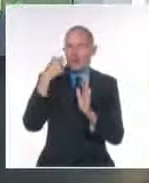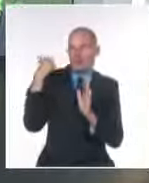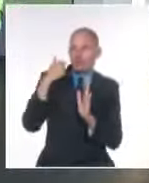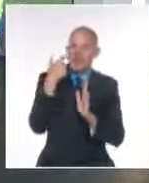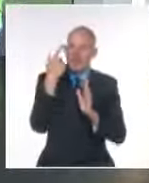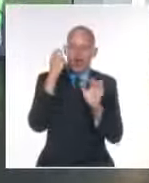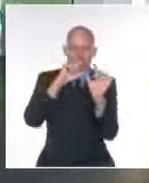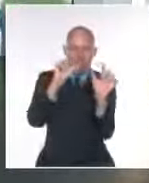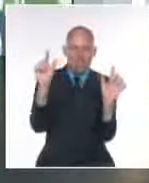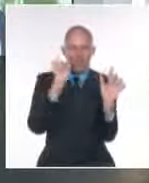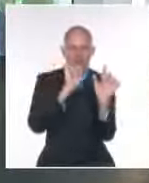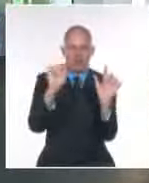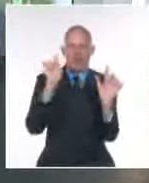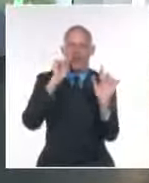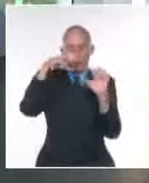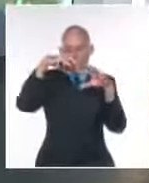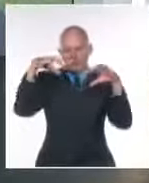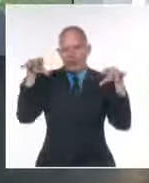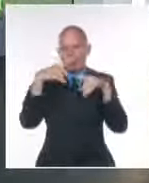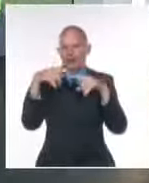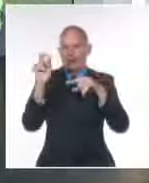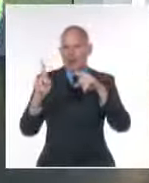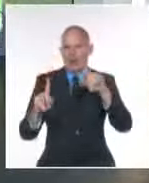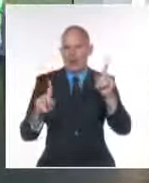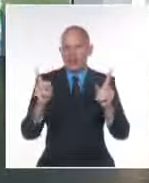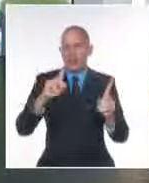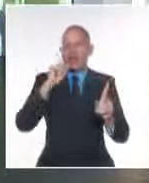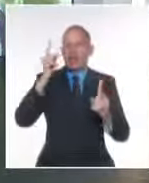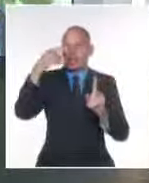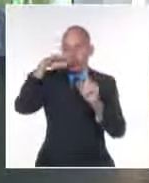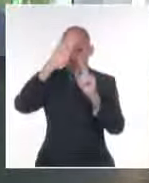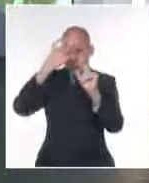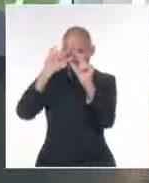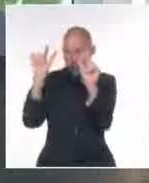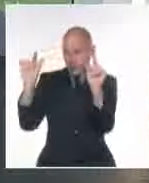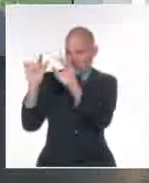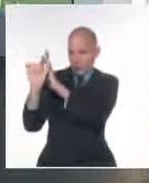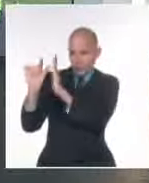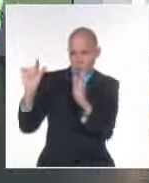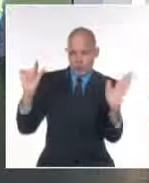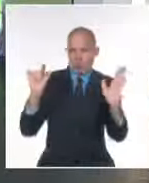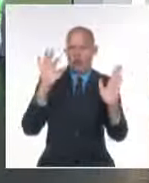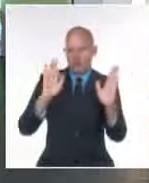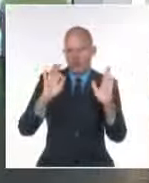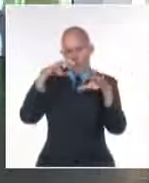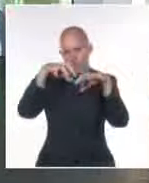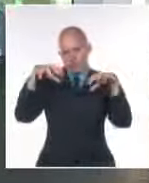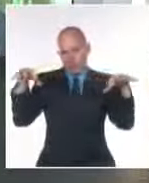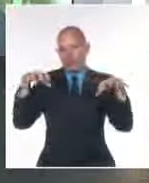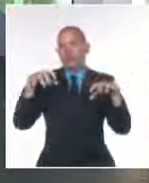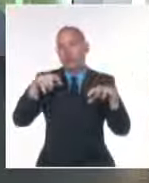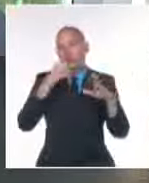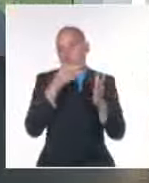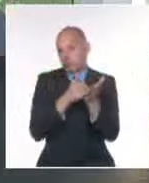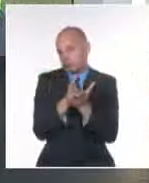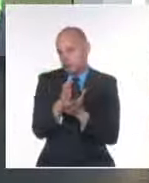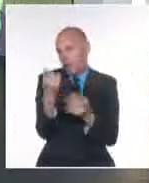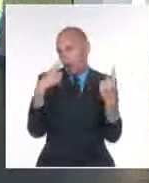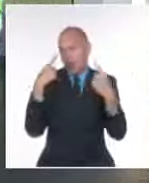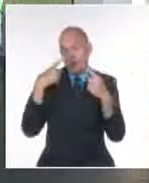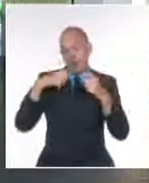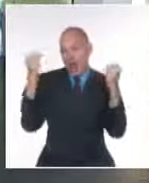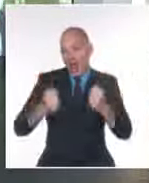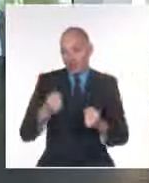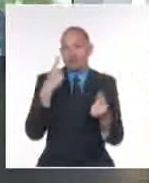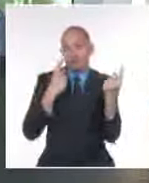de chubascos, lluvias y tormentas eléctricas desde el occidente hasta el oriente de nuestro territorio, lluvias que pueden haber llegado a ser fuertes